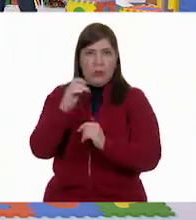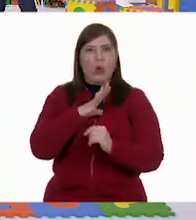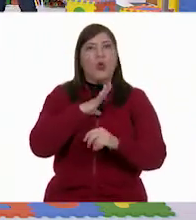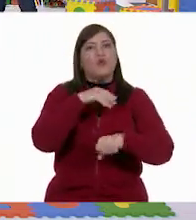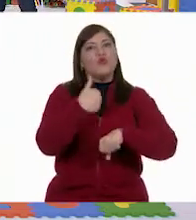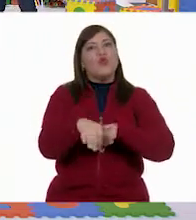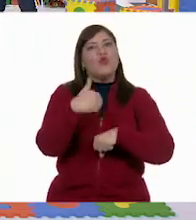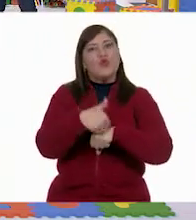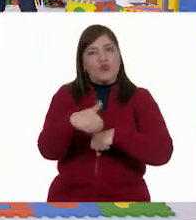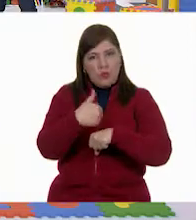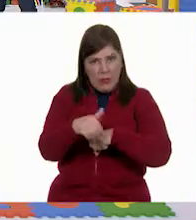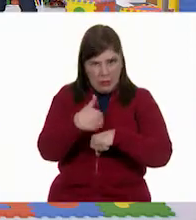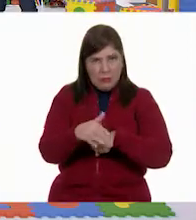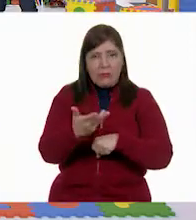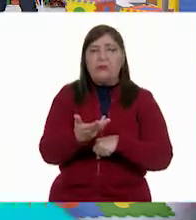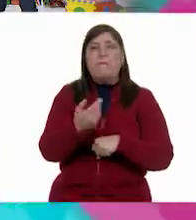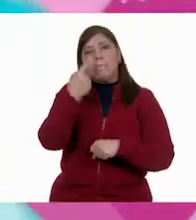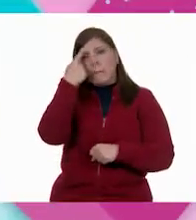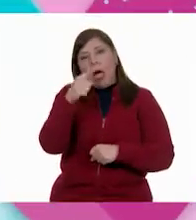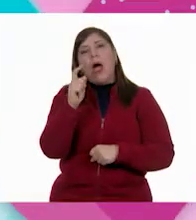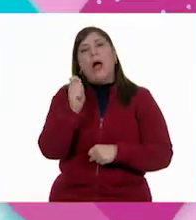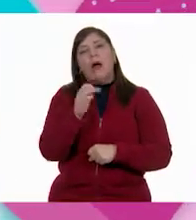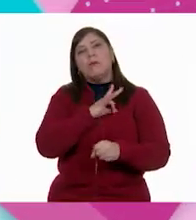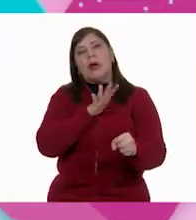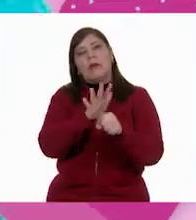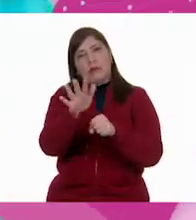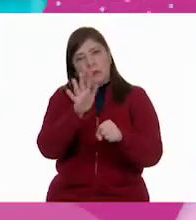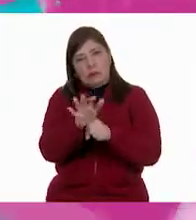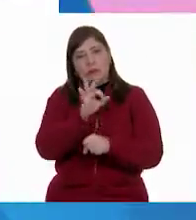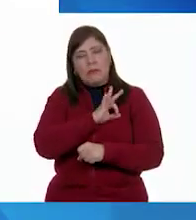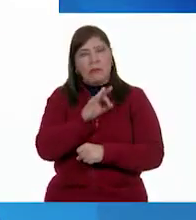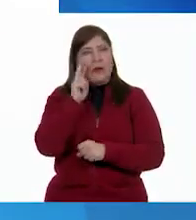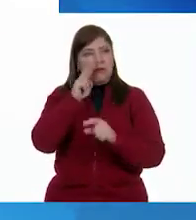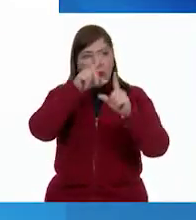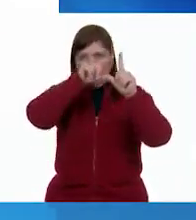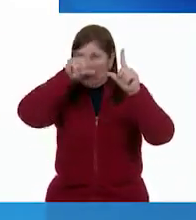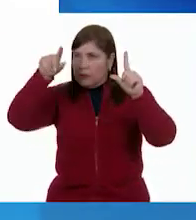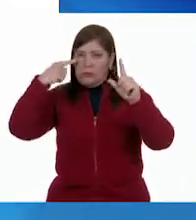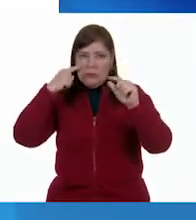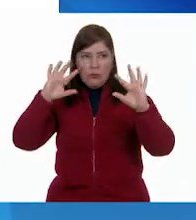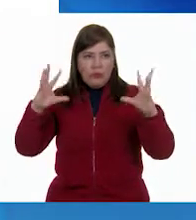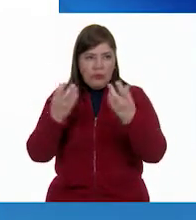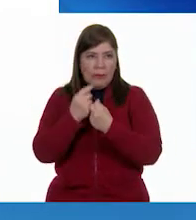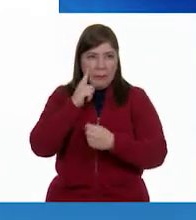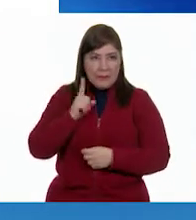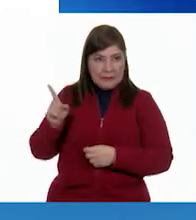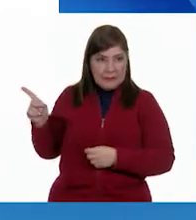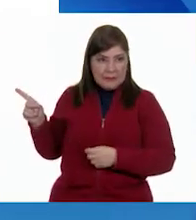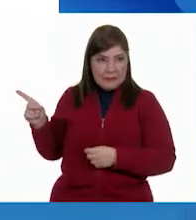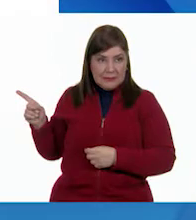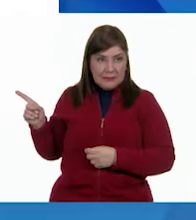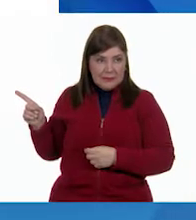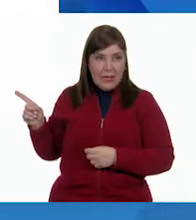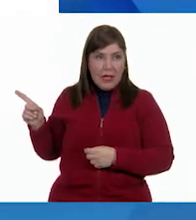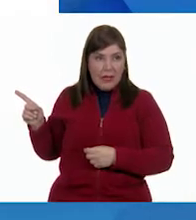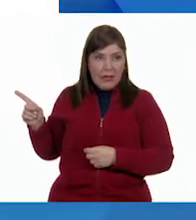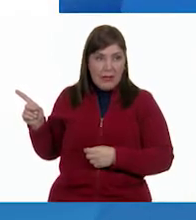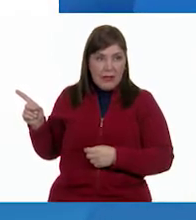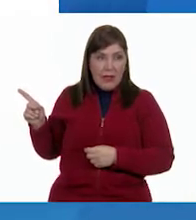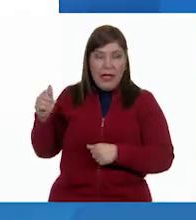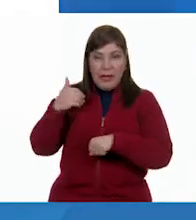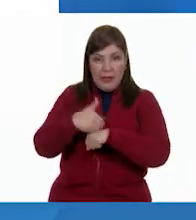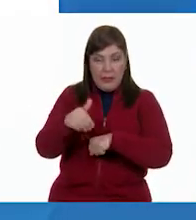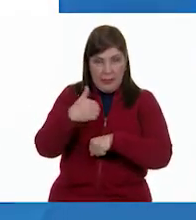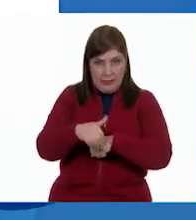pequeñas para que pudiera estar un poquito más pequeña y compactada. Por ejemplo, ¿podemos ver las tres? mira. Exacto.